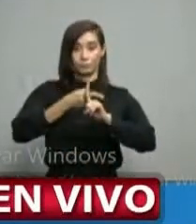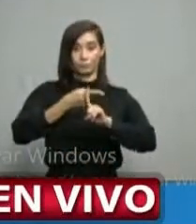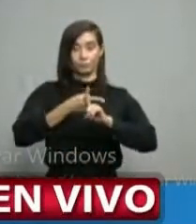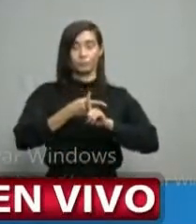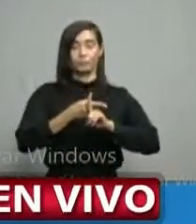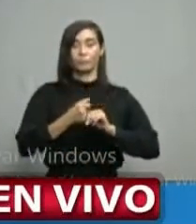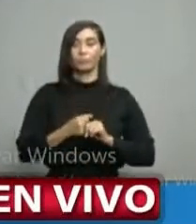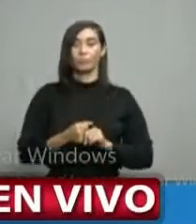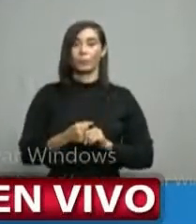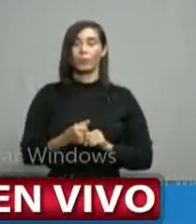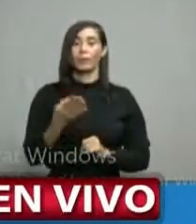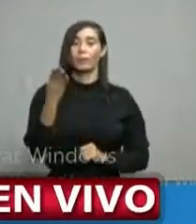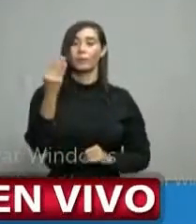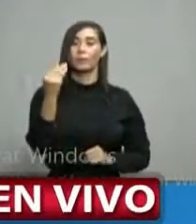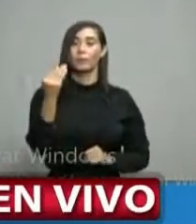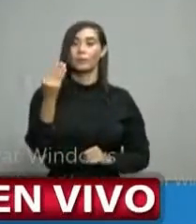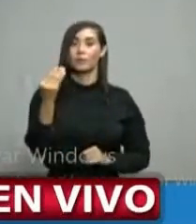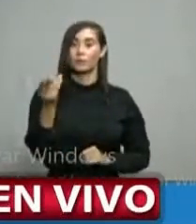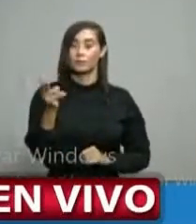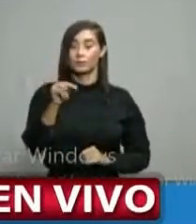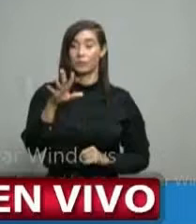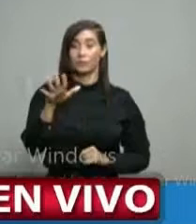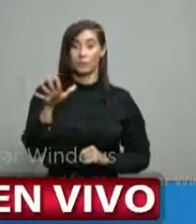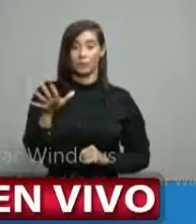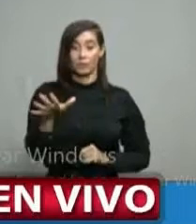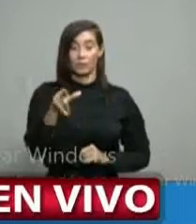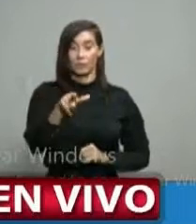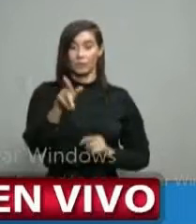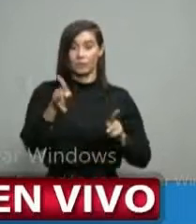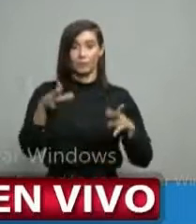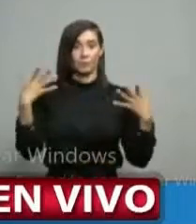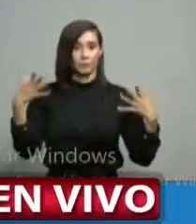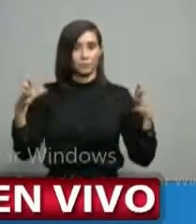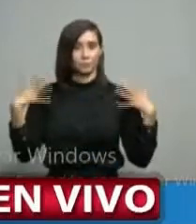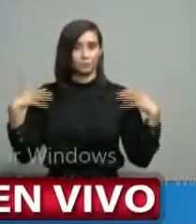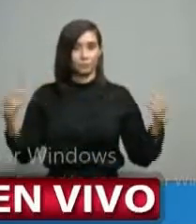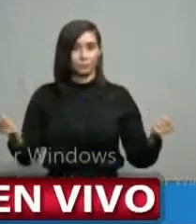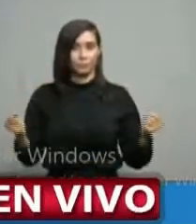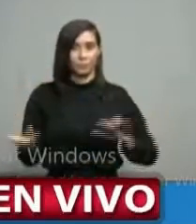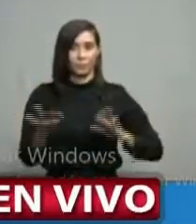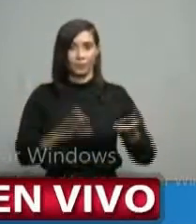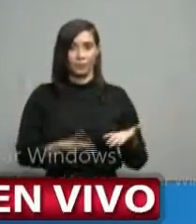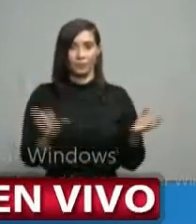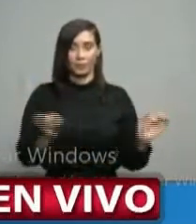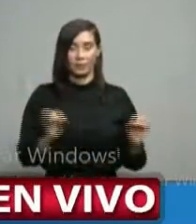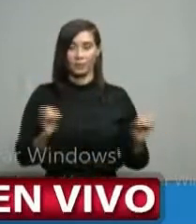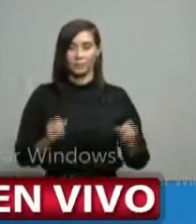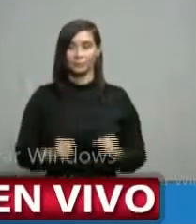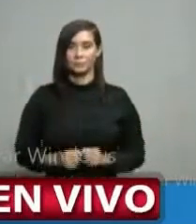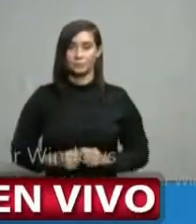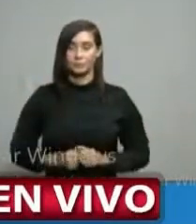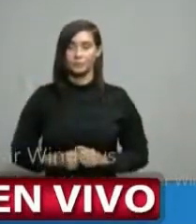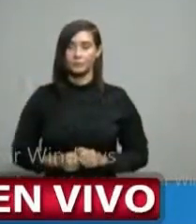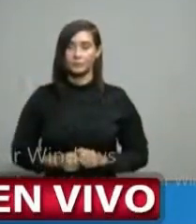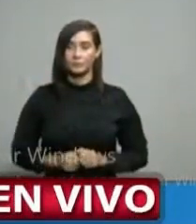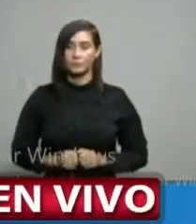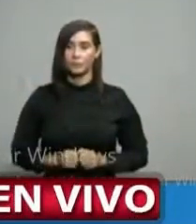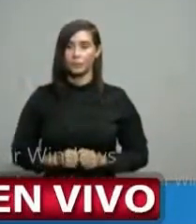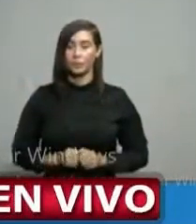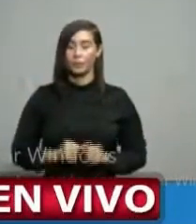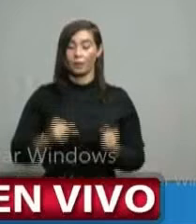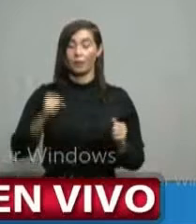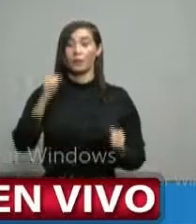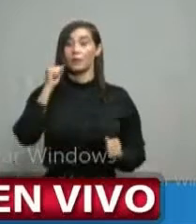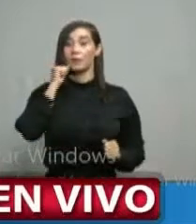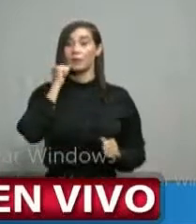positividad, 14 de los 25 recuperados, 0 fallecimientos. Santo